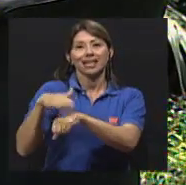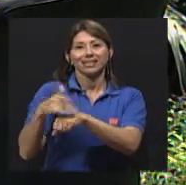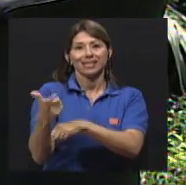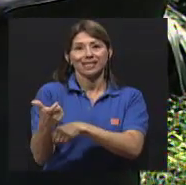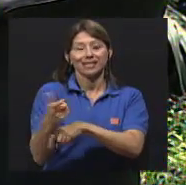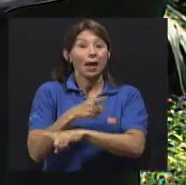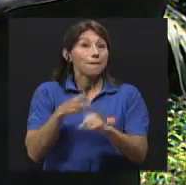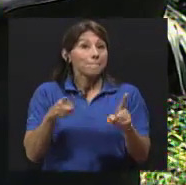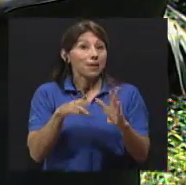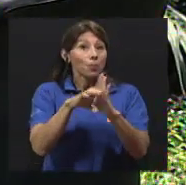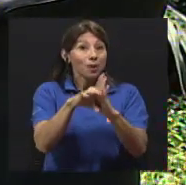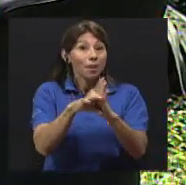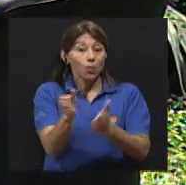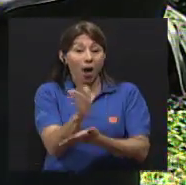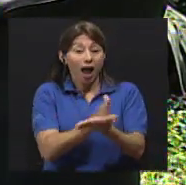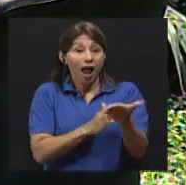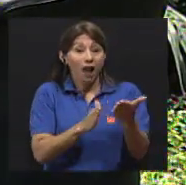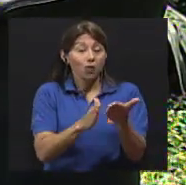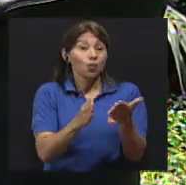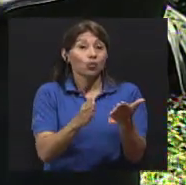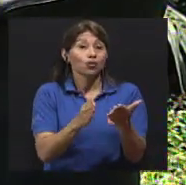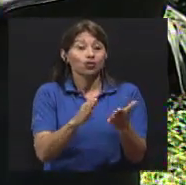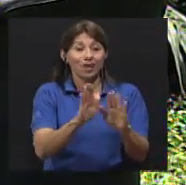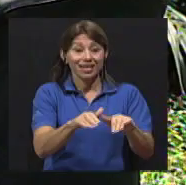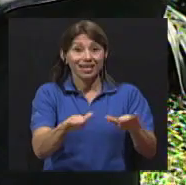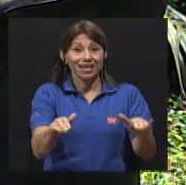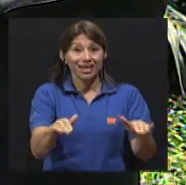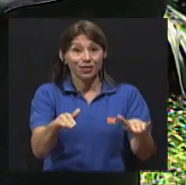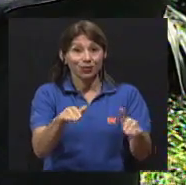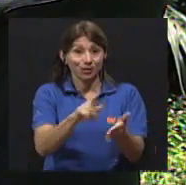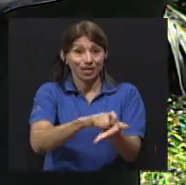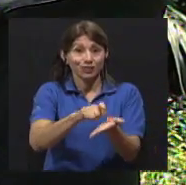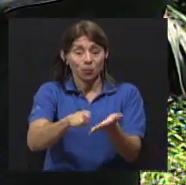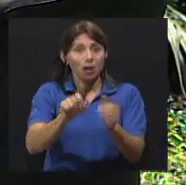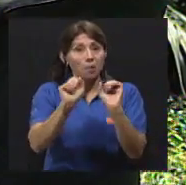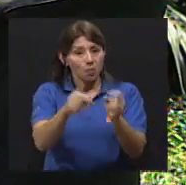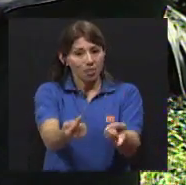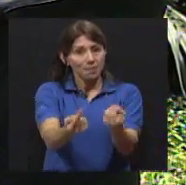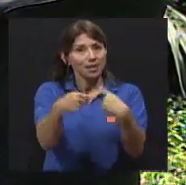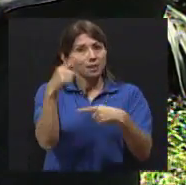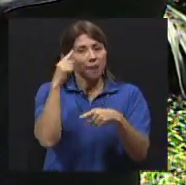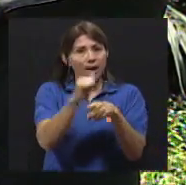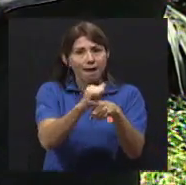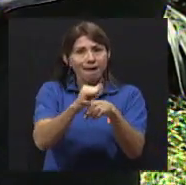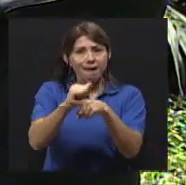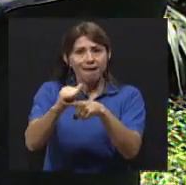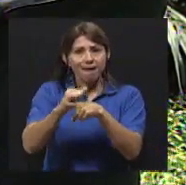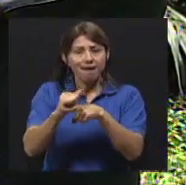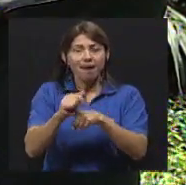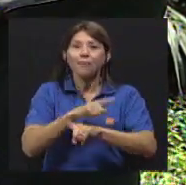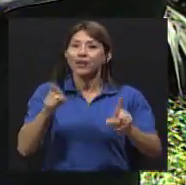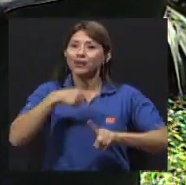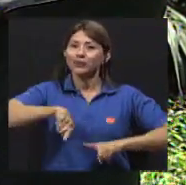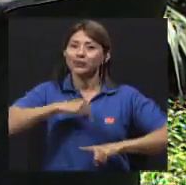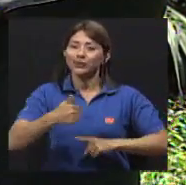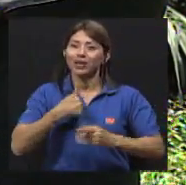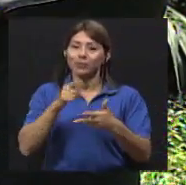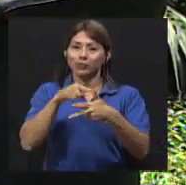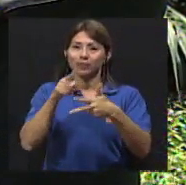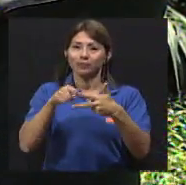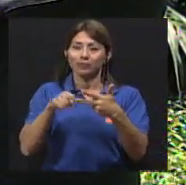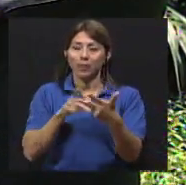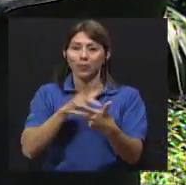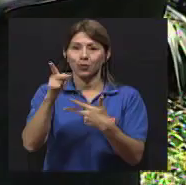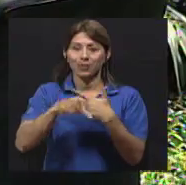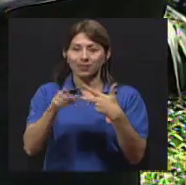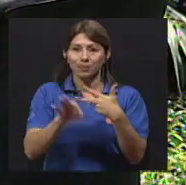Parque Infantil y Seguridad Vial, donde llevan chiquitos de escuela. Pero en el caso de nosotros, en la dirección de proyectos, tenemos, y específicamente en nuestro departamento, tres programas